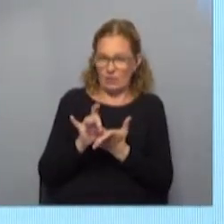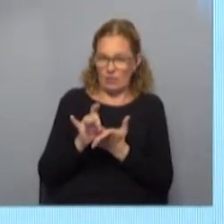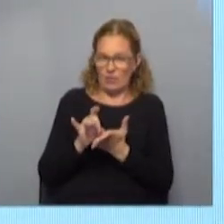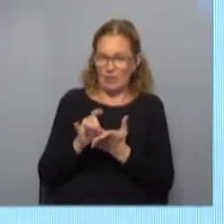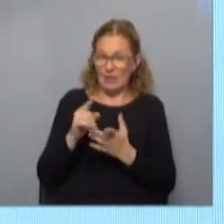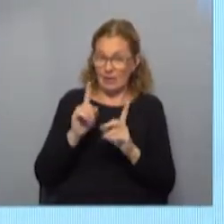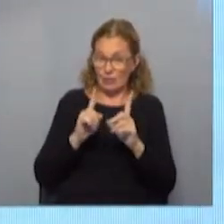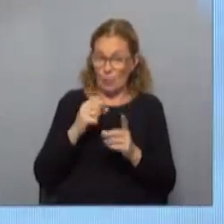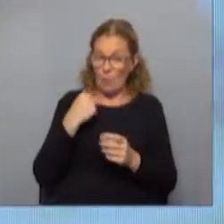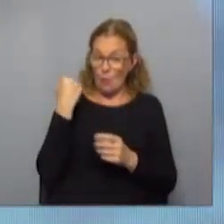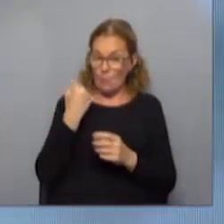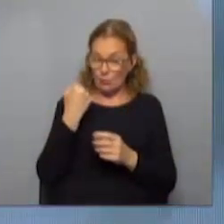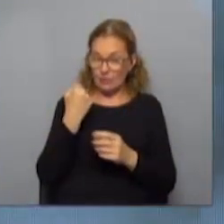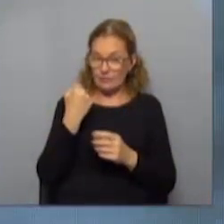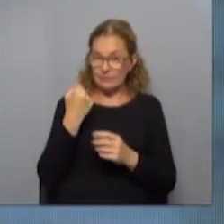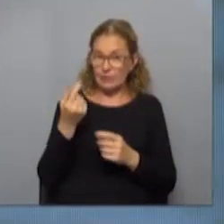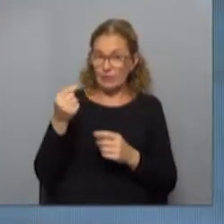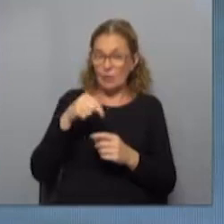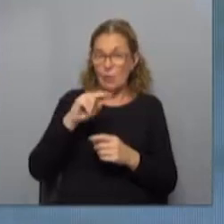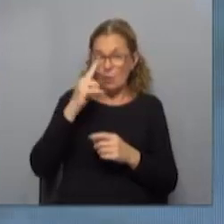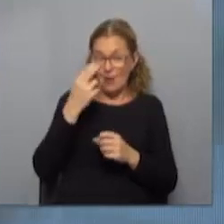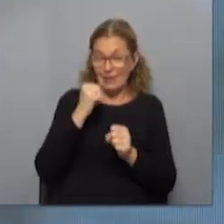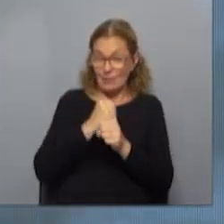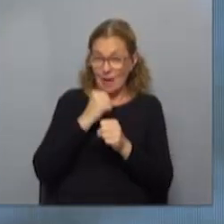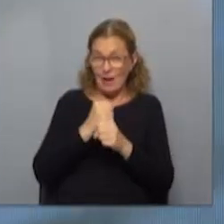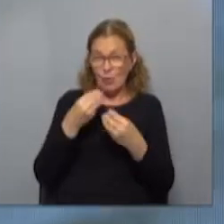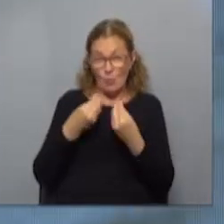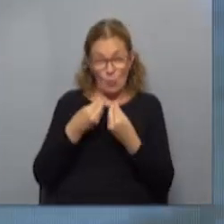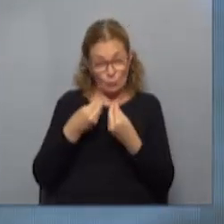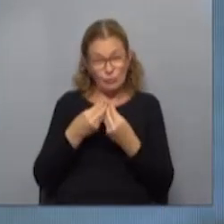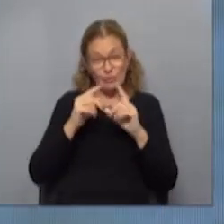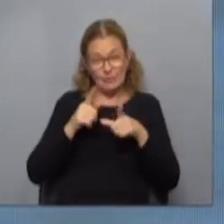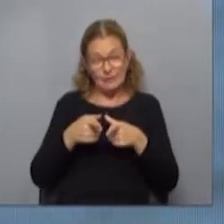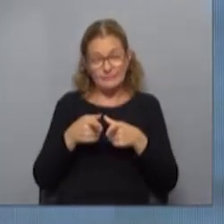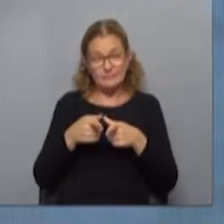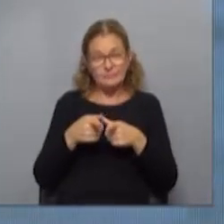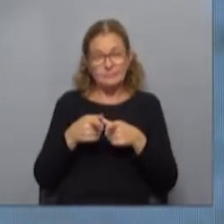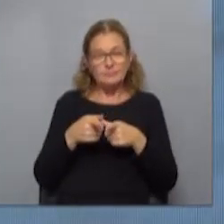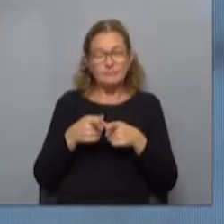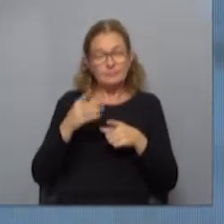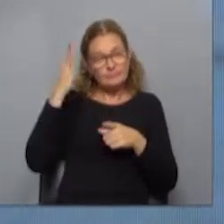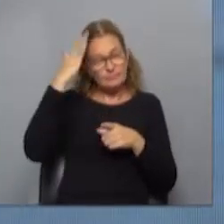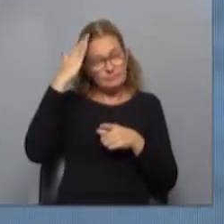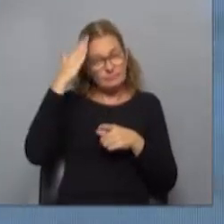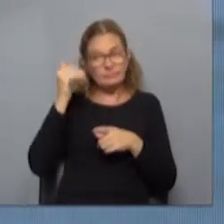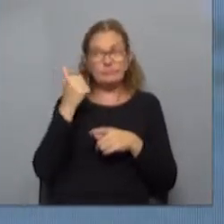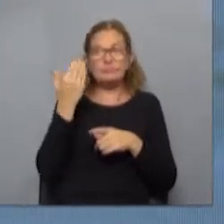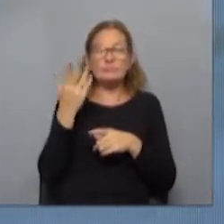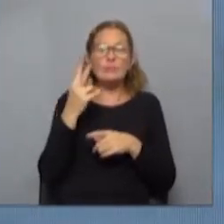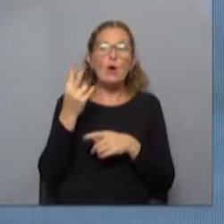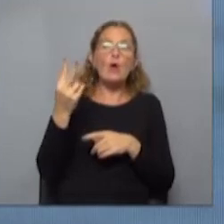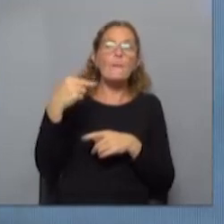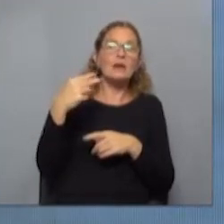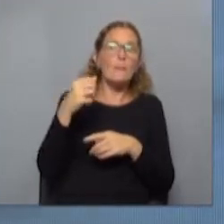para lo que se viene. Porque también Uruguay ha trabajado en ese aspecto muy positivamente y sabemos que en el exterior estamos muy bien